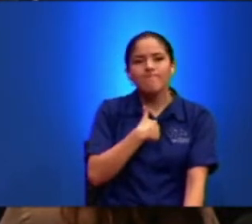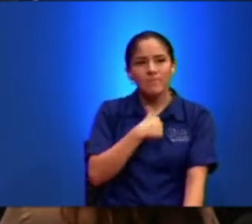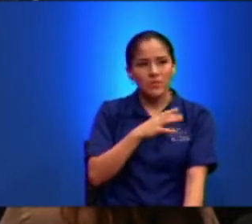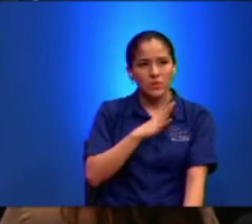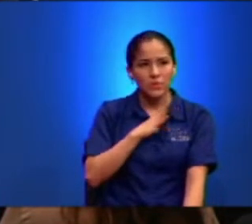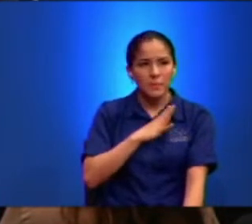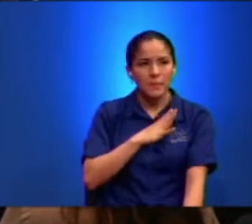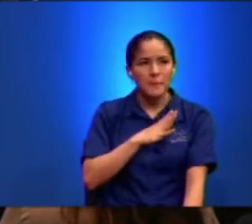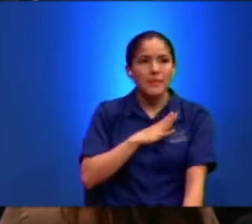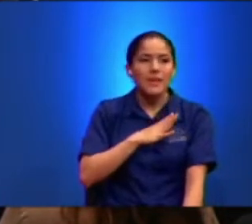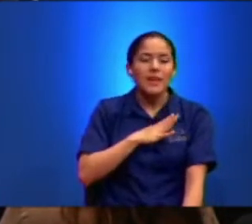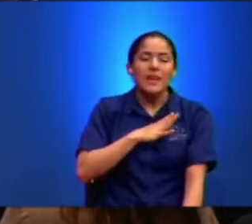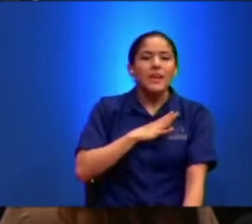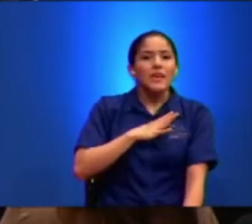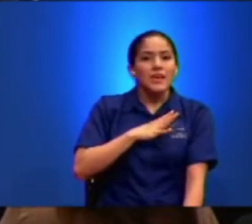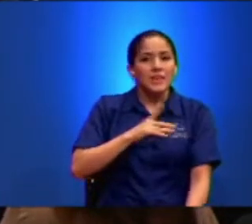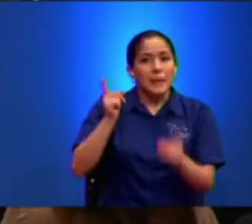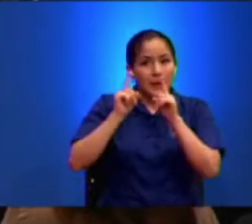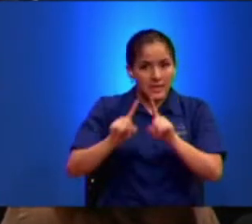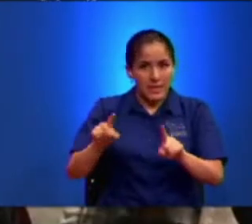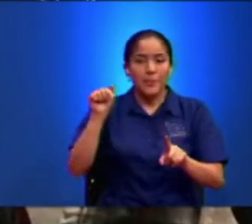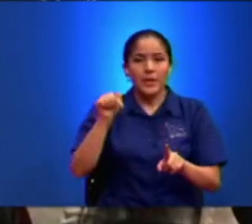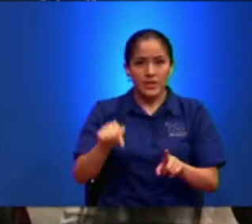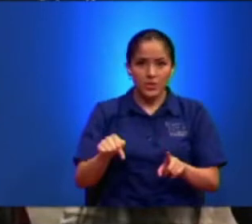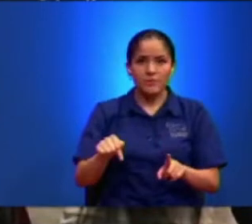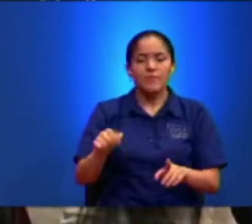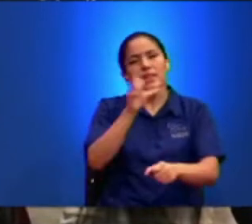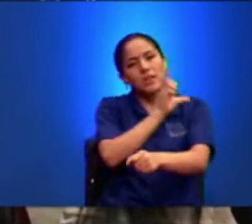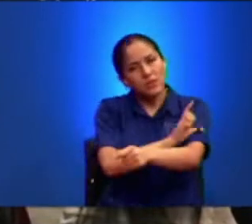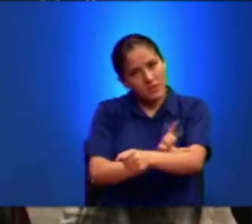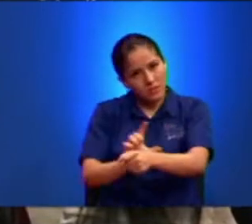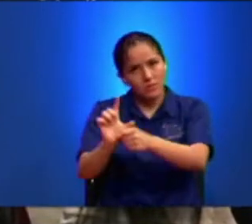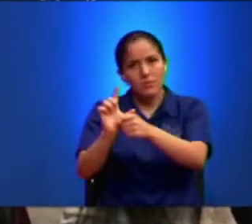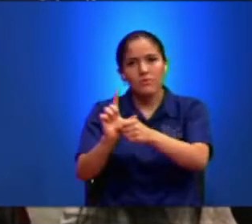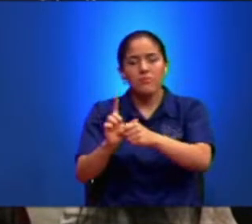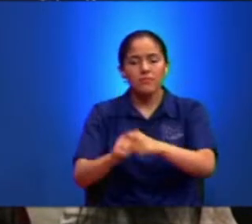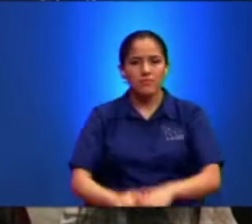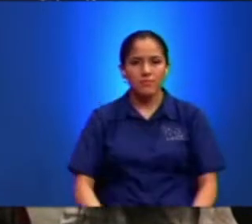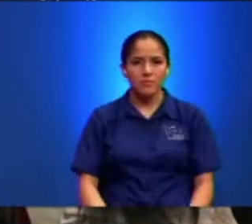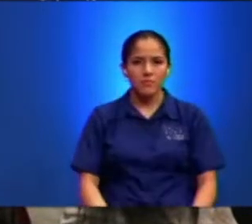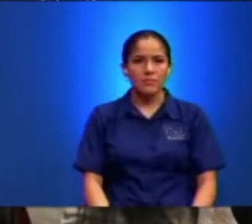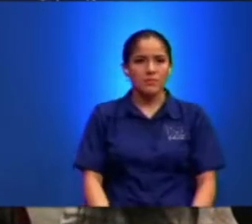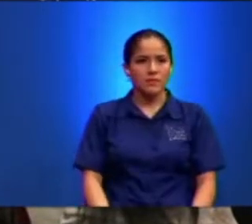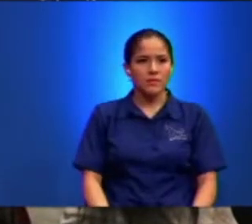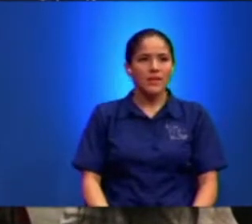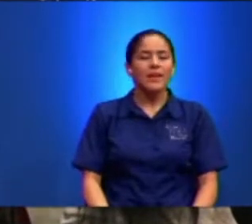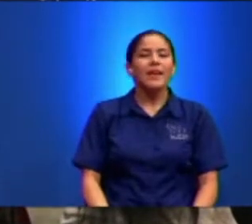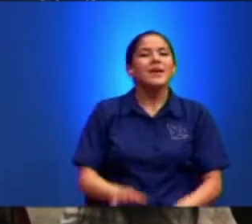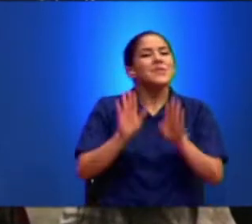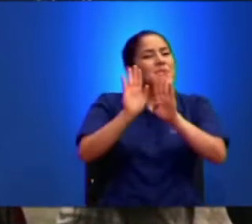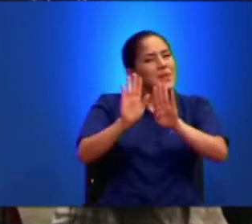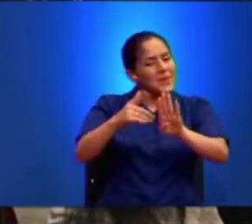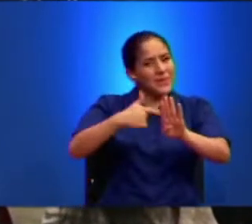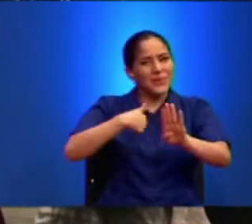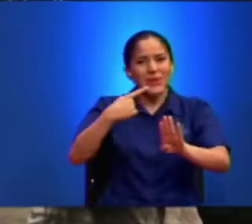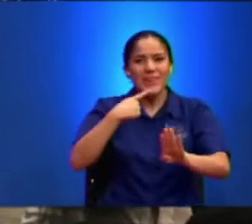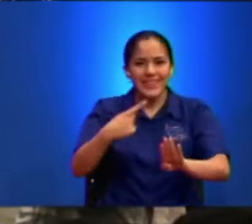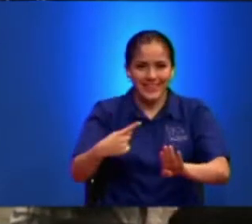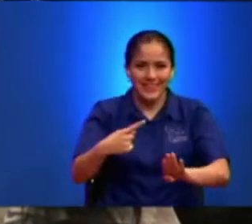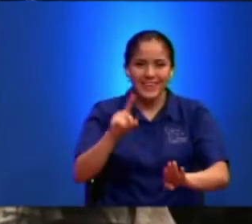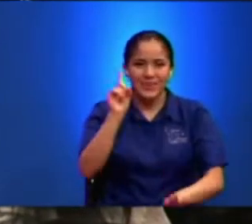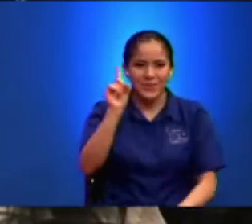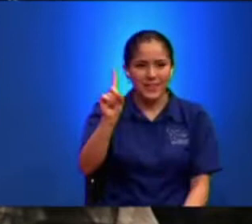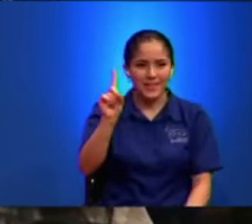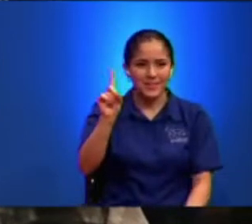Bueno Me sigue tocando Pues Pero mire Mire Solo le voy a contar Una así Rapidito Y seguimos leyendo